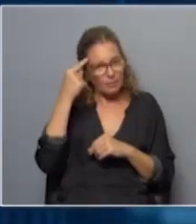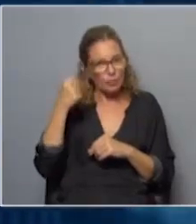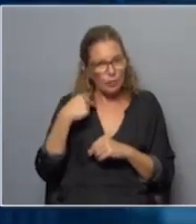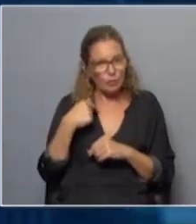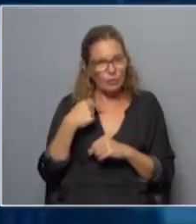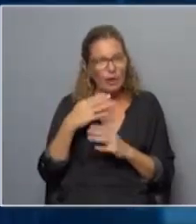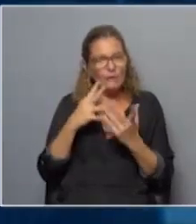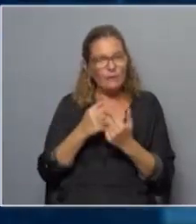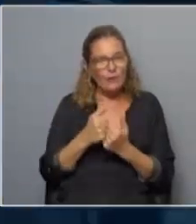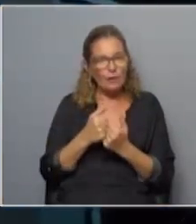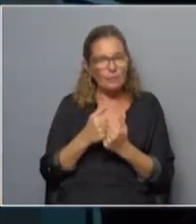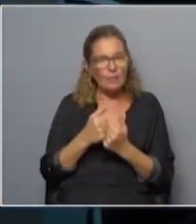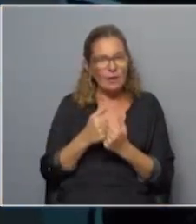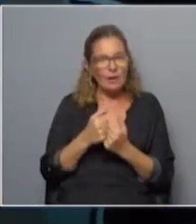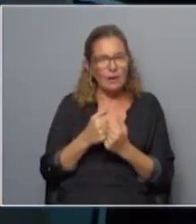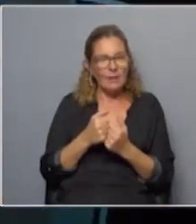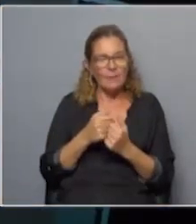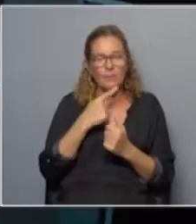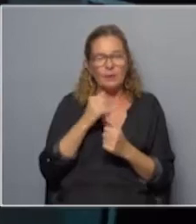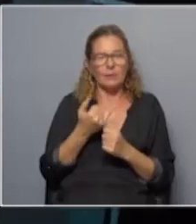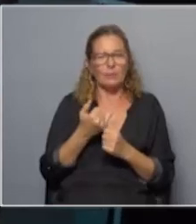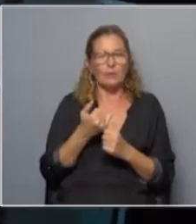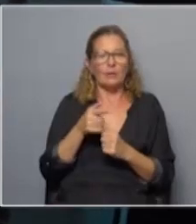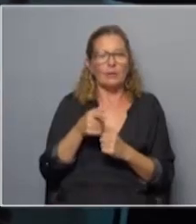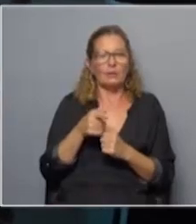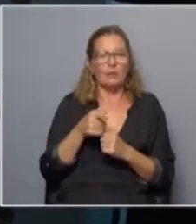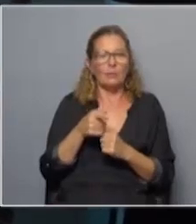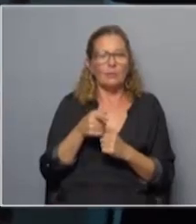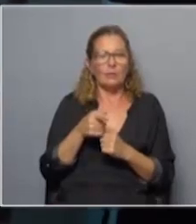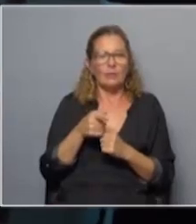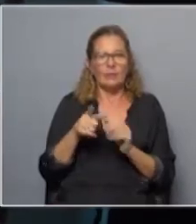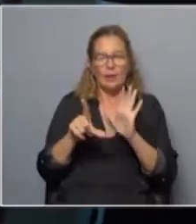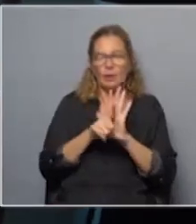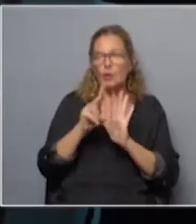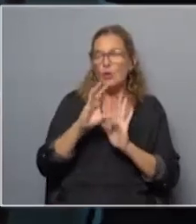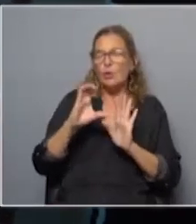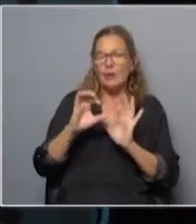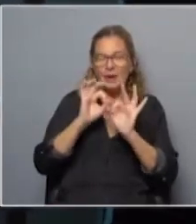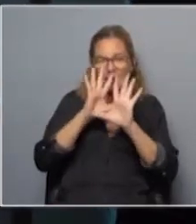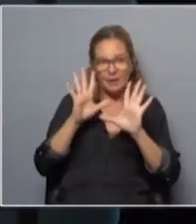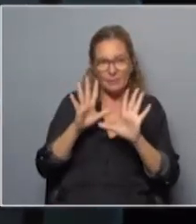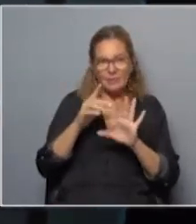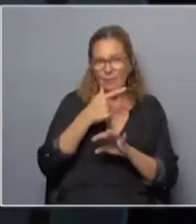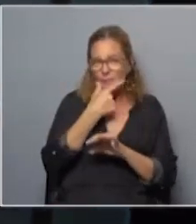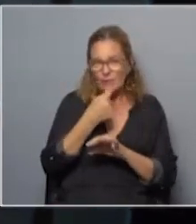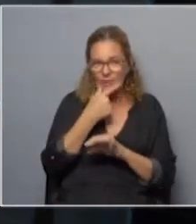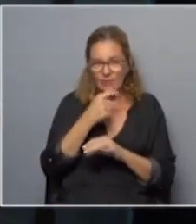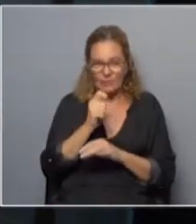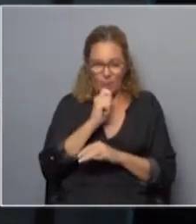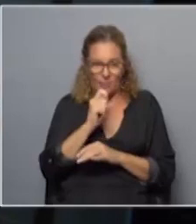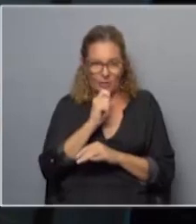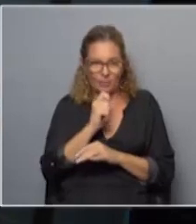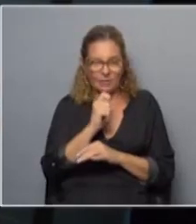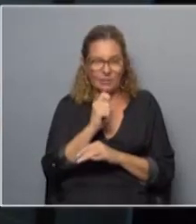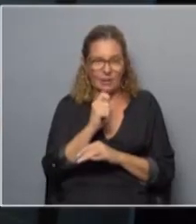mecanismos de construcción de la agenda por ejemplo en esto de los contenidos de la look claramente es más sencillo para un periodista